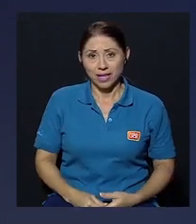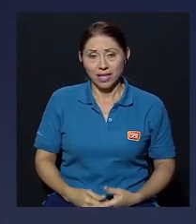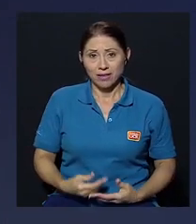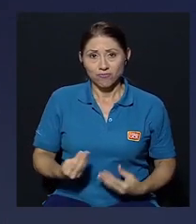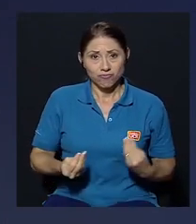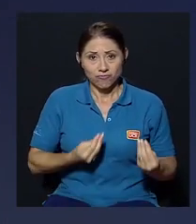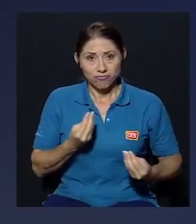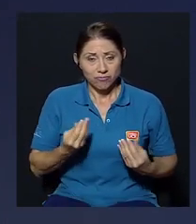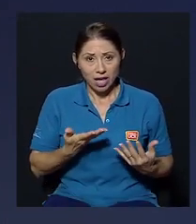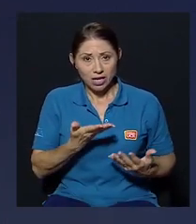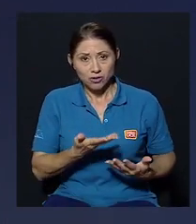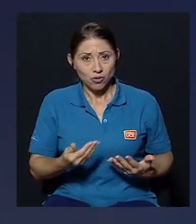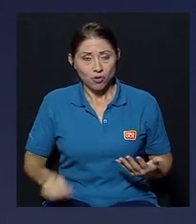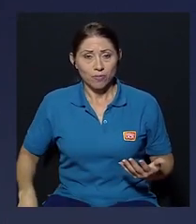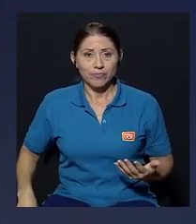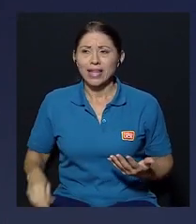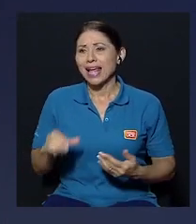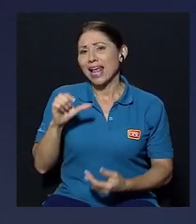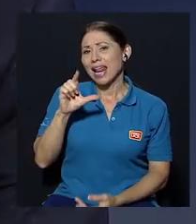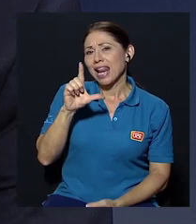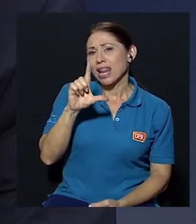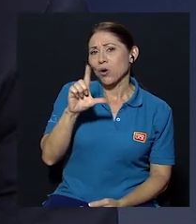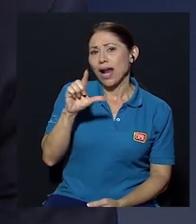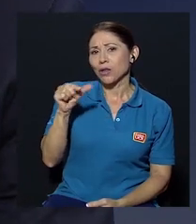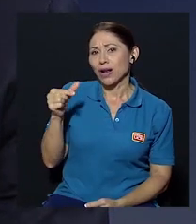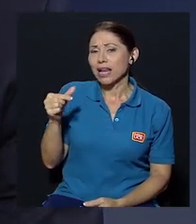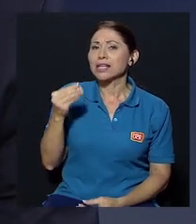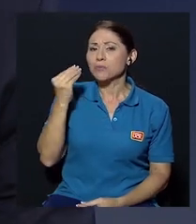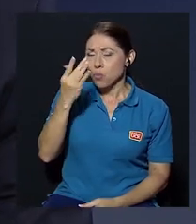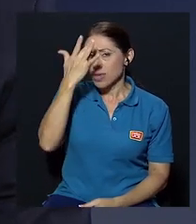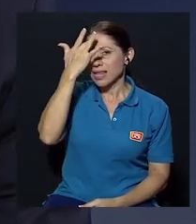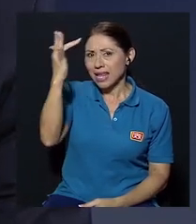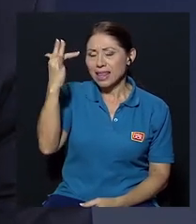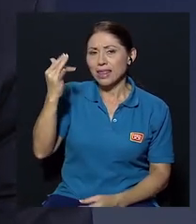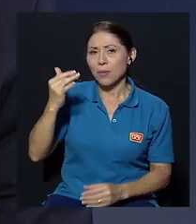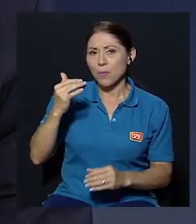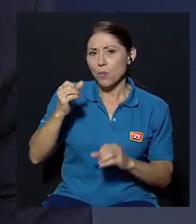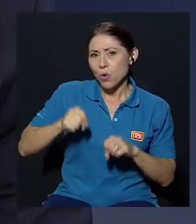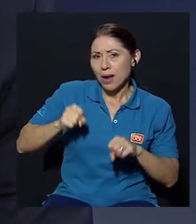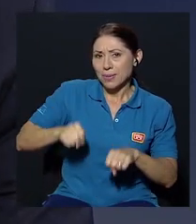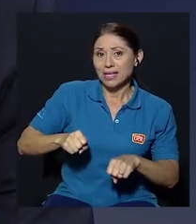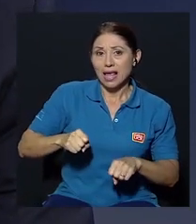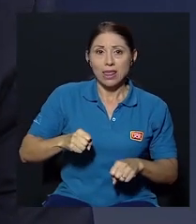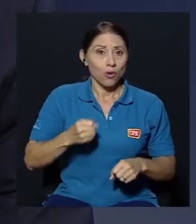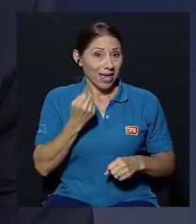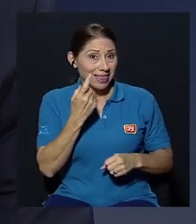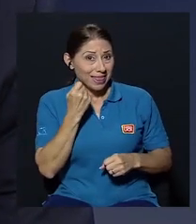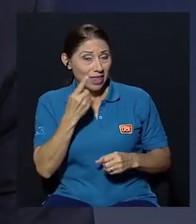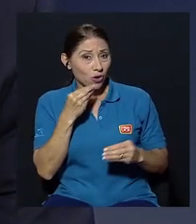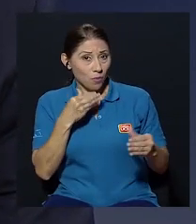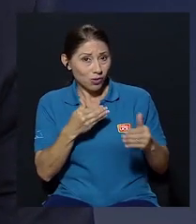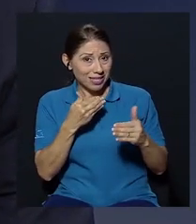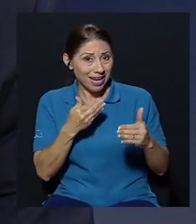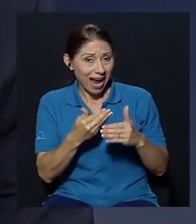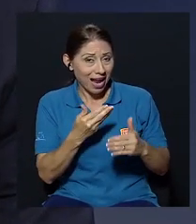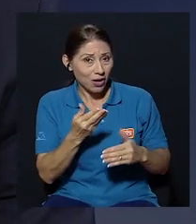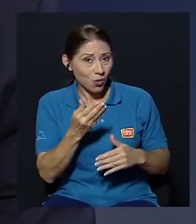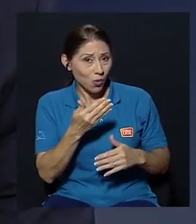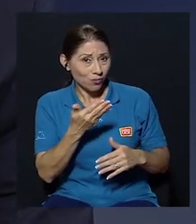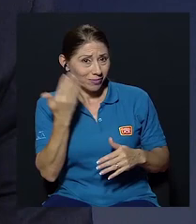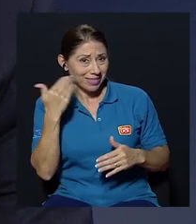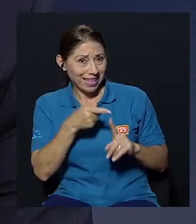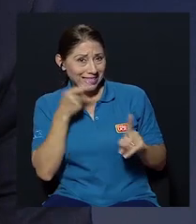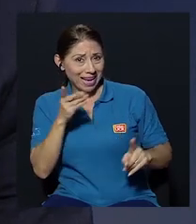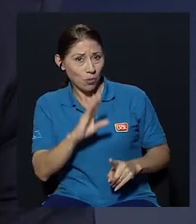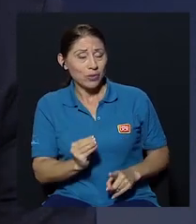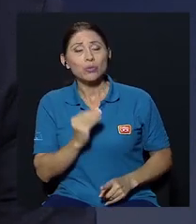¿cómo lee la adhesión que le ha dado Leonardo Leonardo es muy inteligente muy capacitado entiendo que muy cercanos en la juventud con muchas experiencias